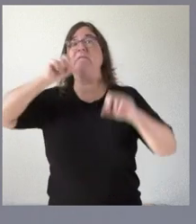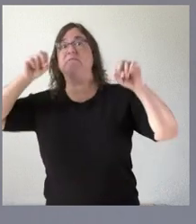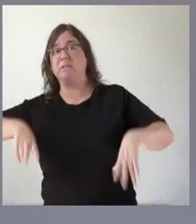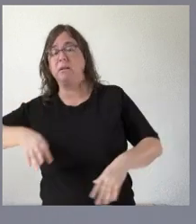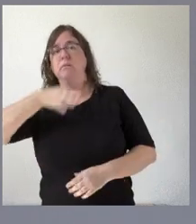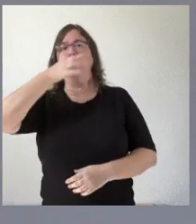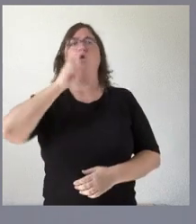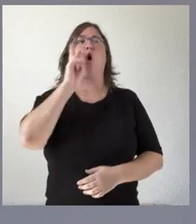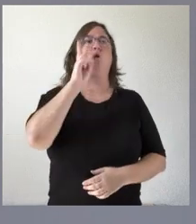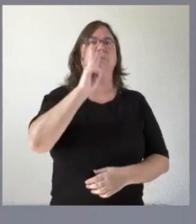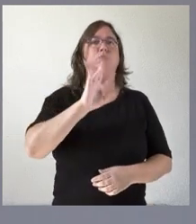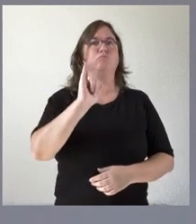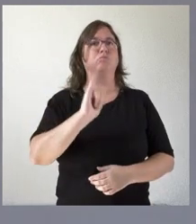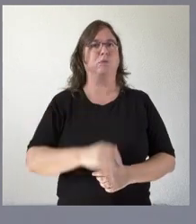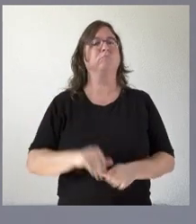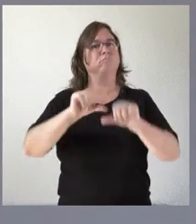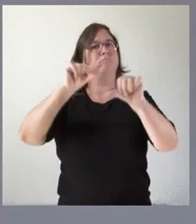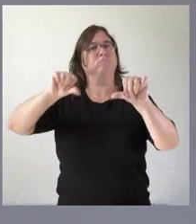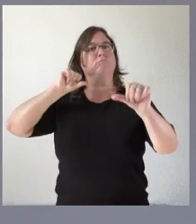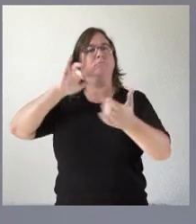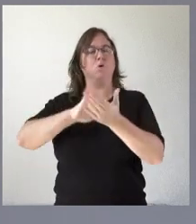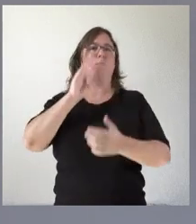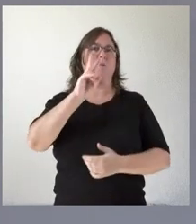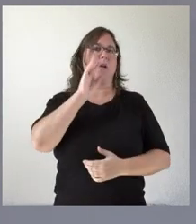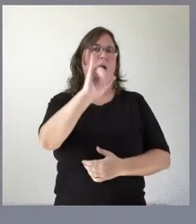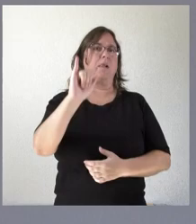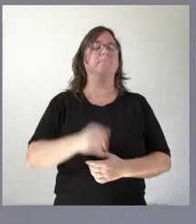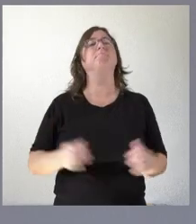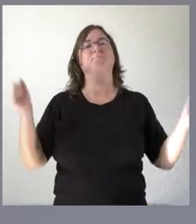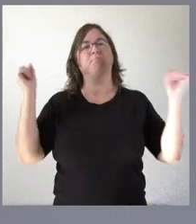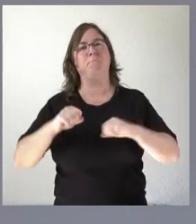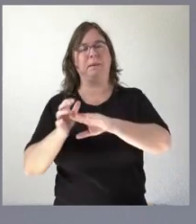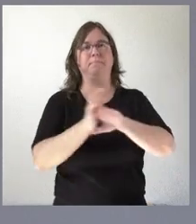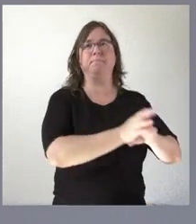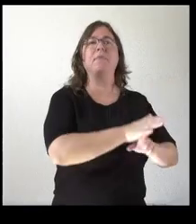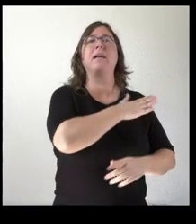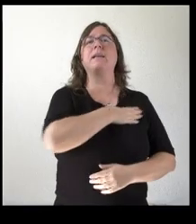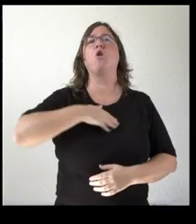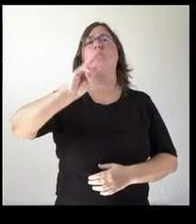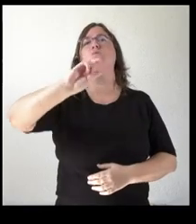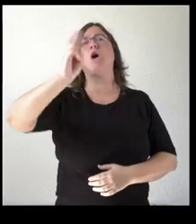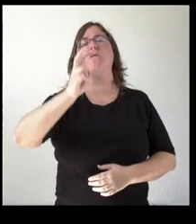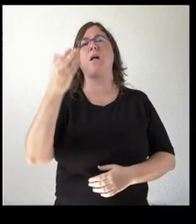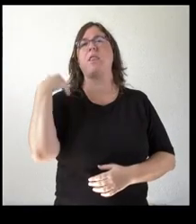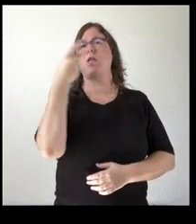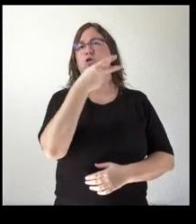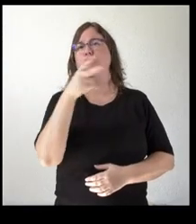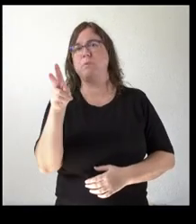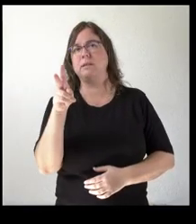si lo he visto y si repasan el periodo de sesiones podrán ver algunos de ellos Vale y luego le quería hacer otra pregunta hace dos semanas